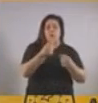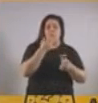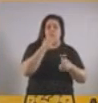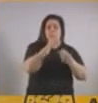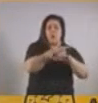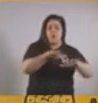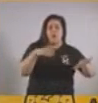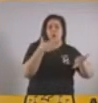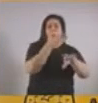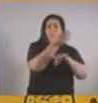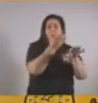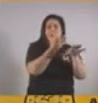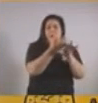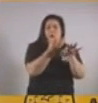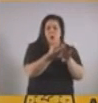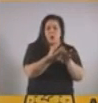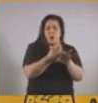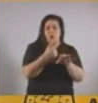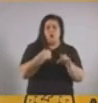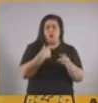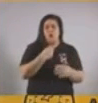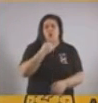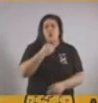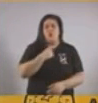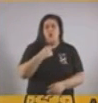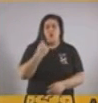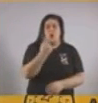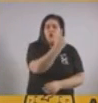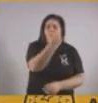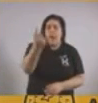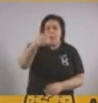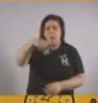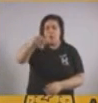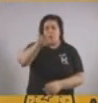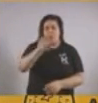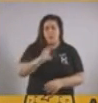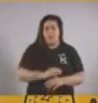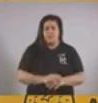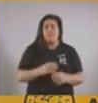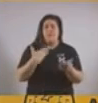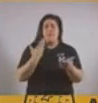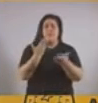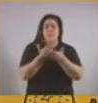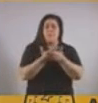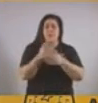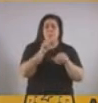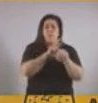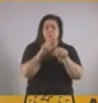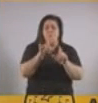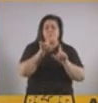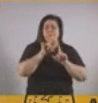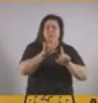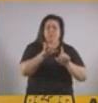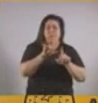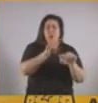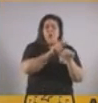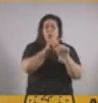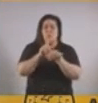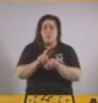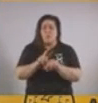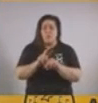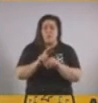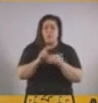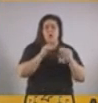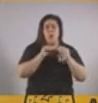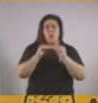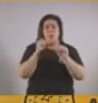sigan en las aulas. Yo confío en cada uno de ustedes, pero les pido que nos sigamos cuidando, que cuidemos a nuestros